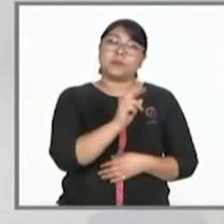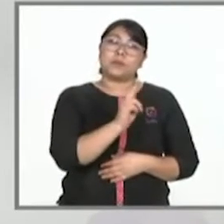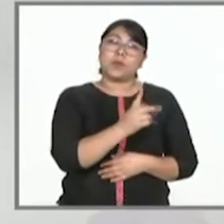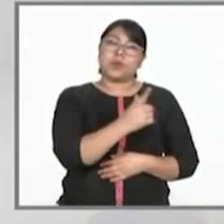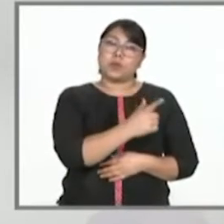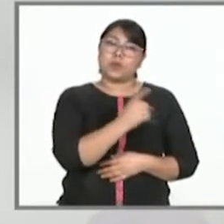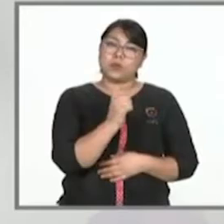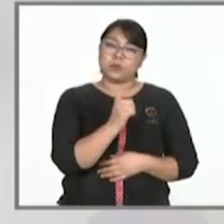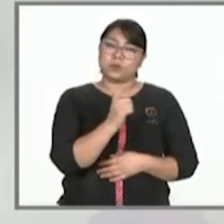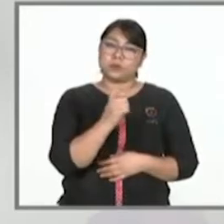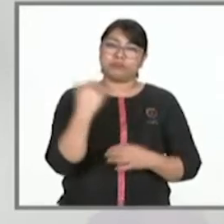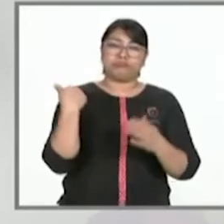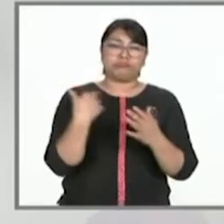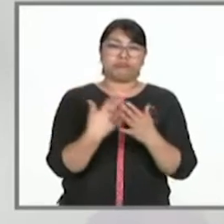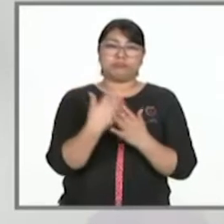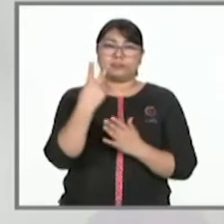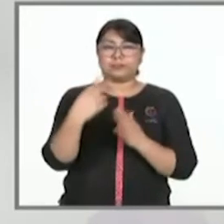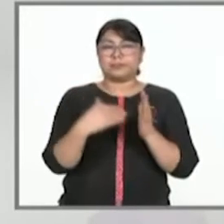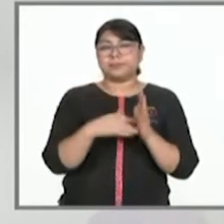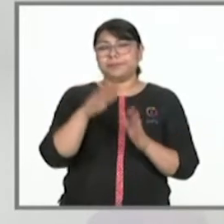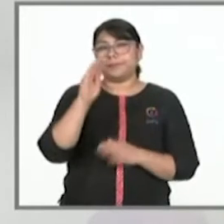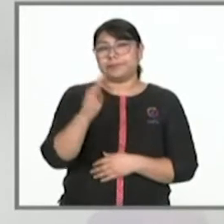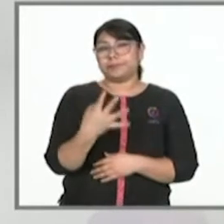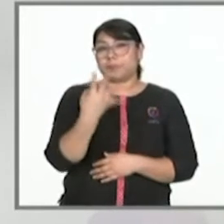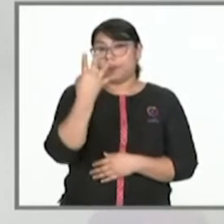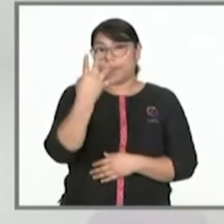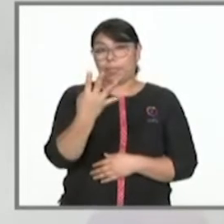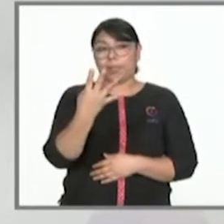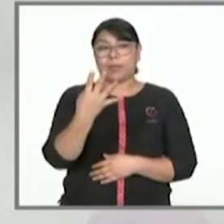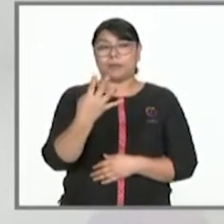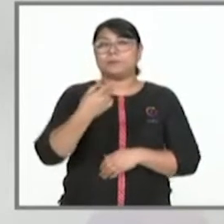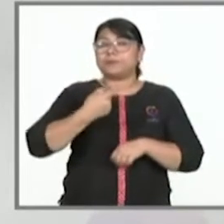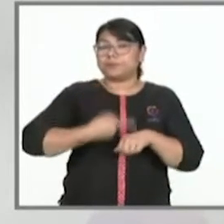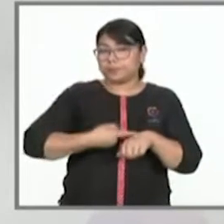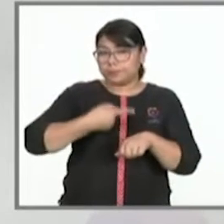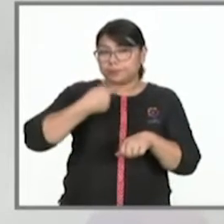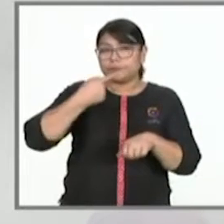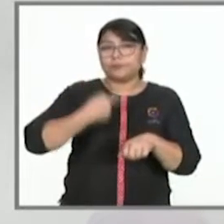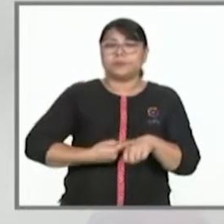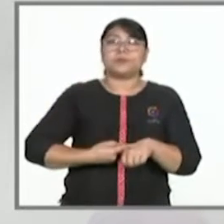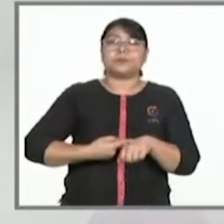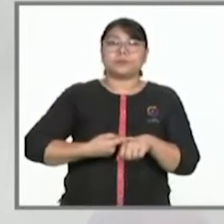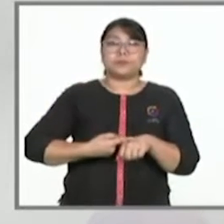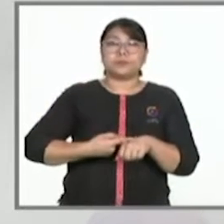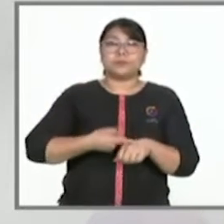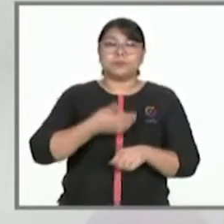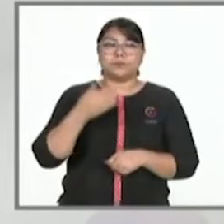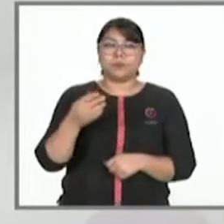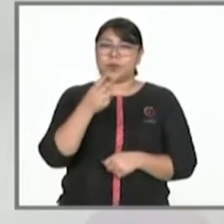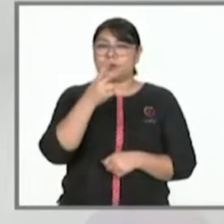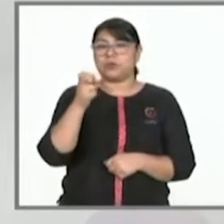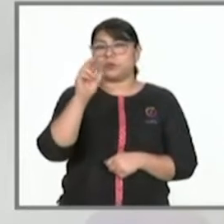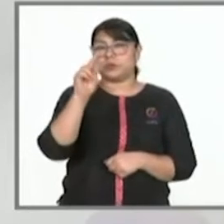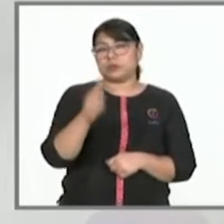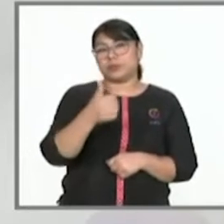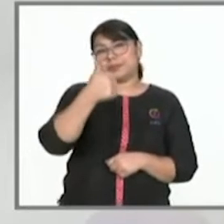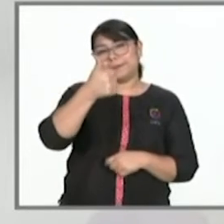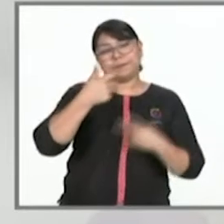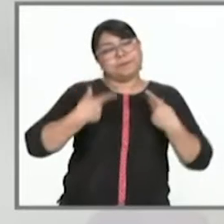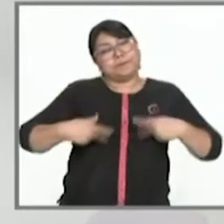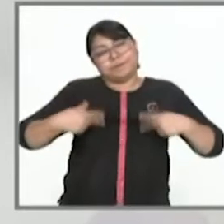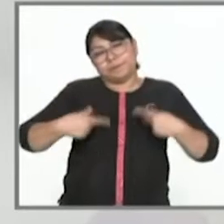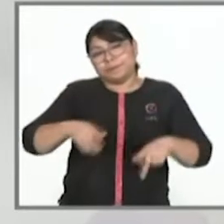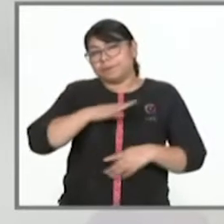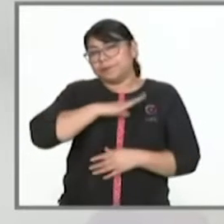Tuxtepec, 2.094 de los casos se han confirmado por laboratorio y 2.186 se